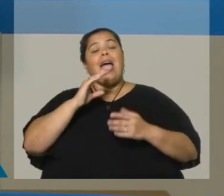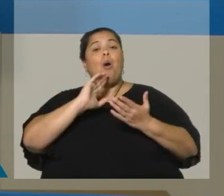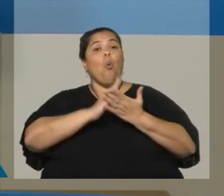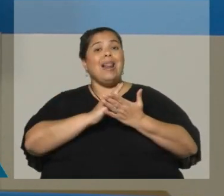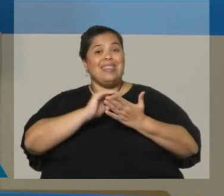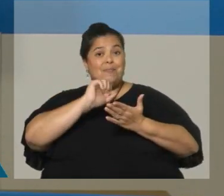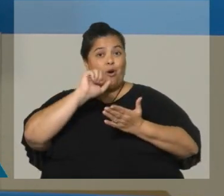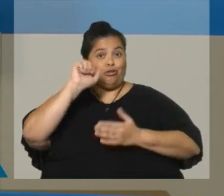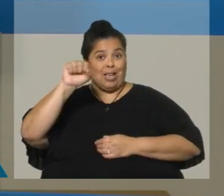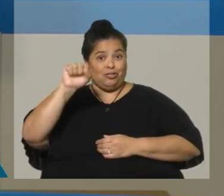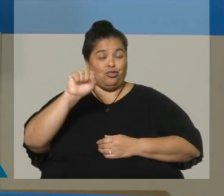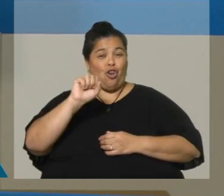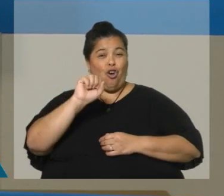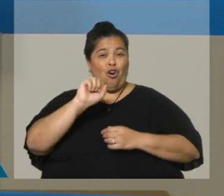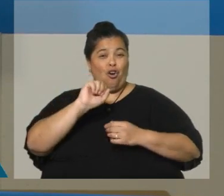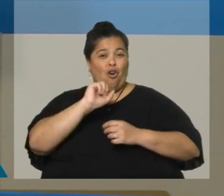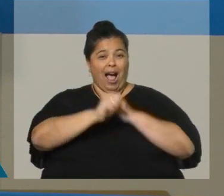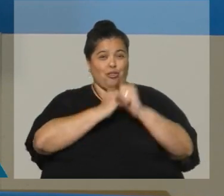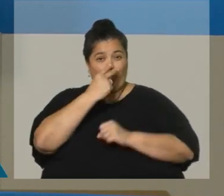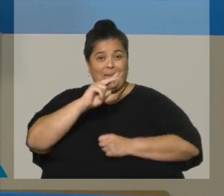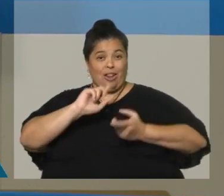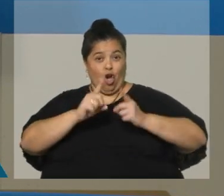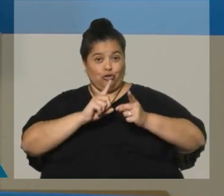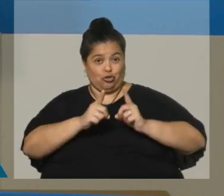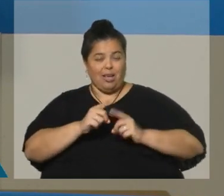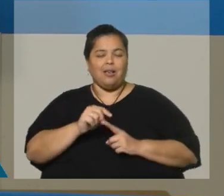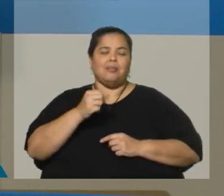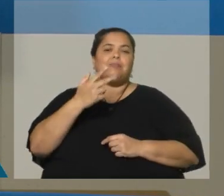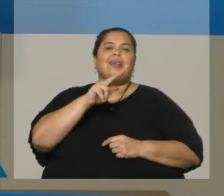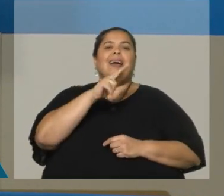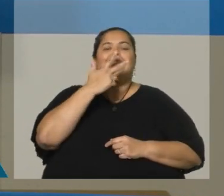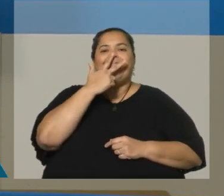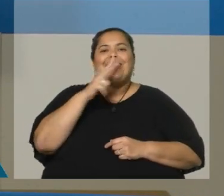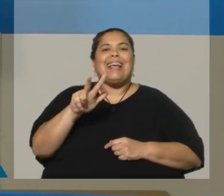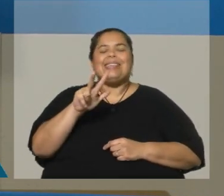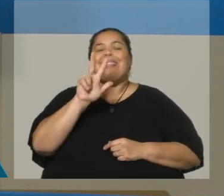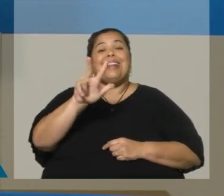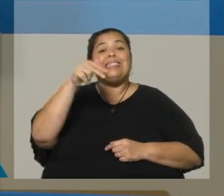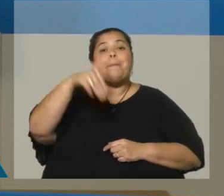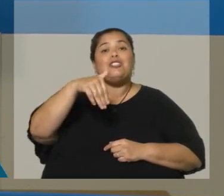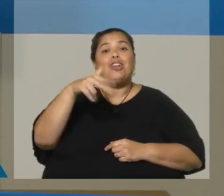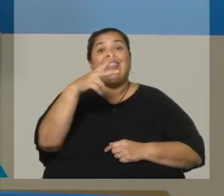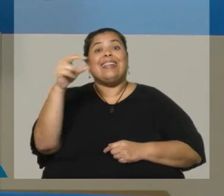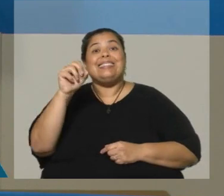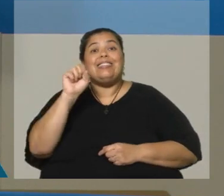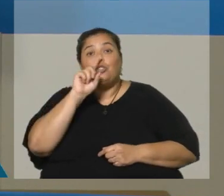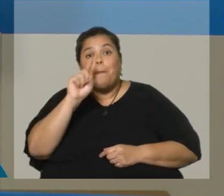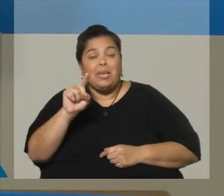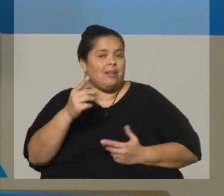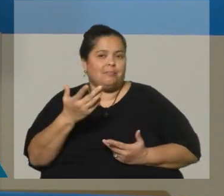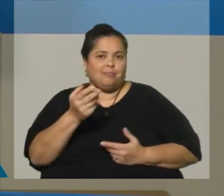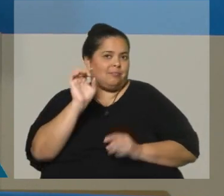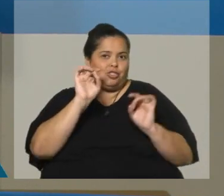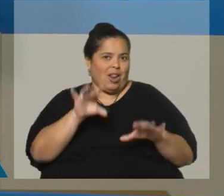mil. O sea que en 26 años aumentamos solo 300 mil. Claro. Así que es posible que no haya cambiado mucho la población a nivel global,